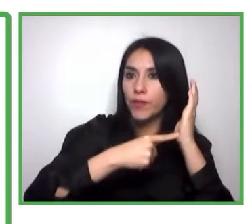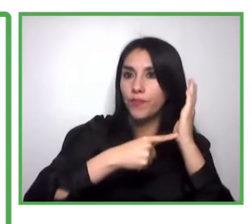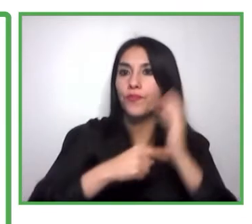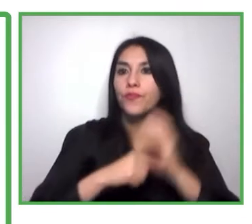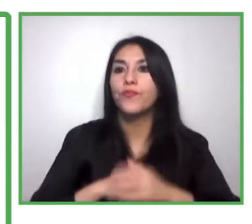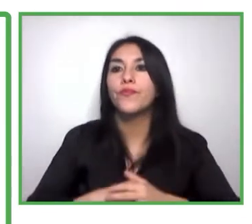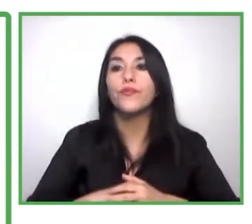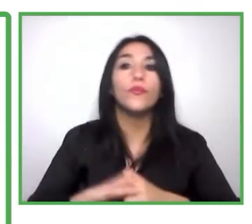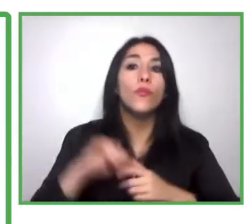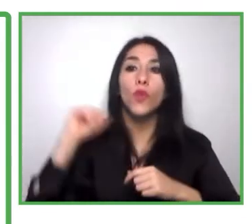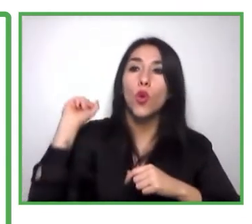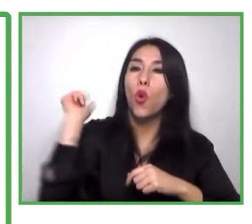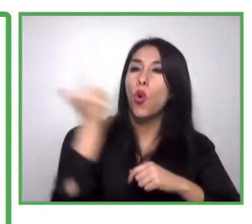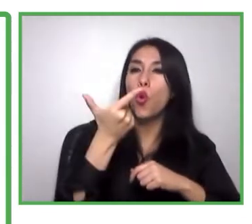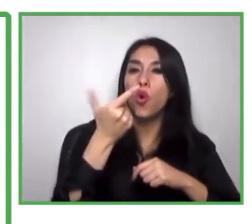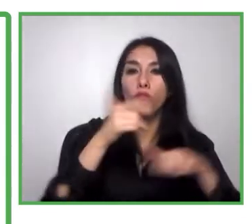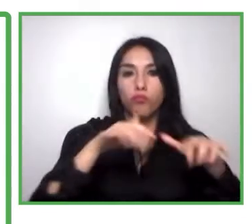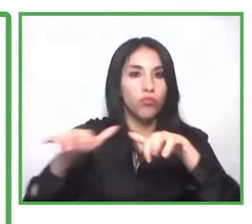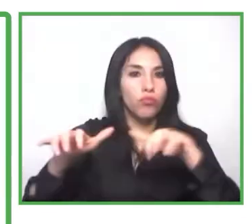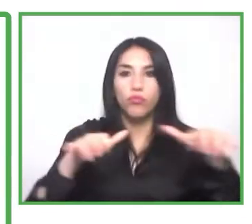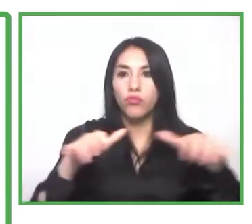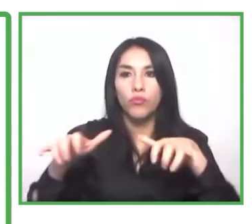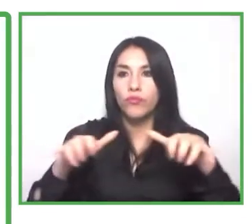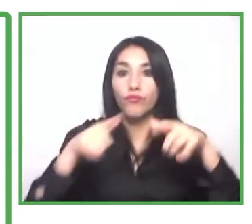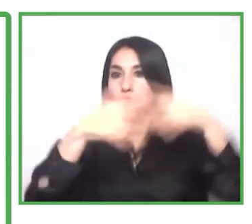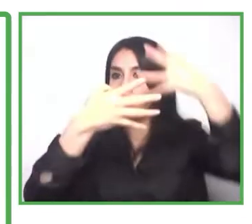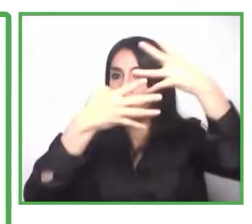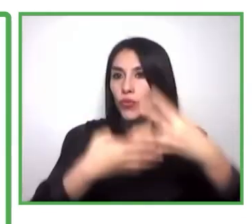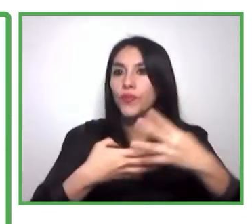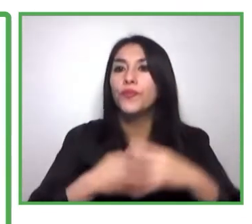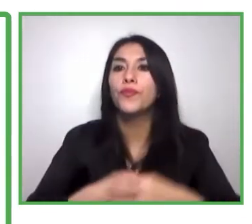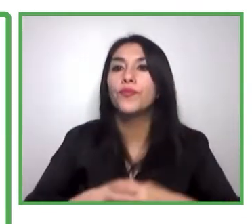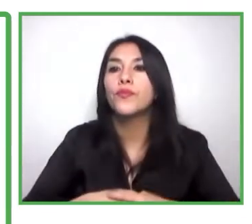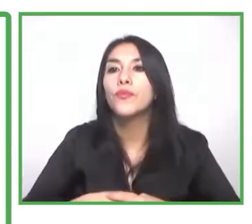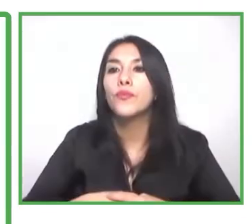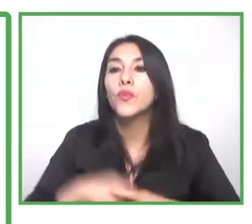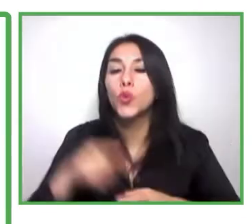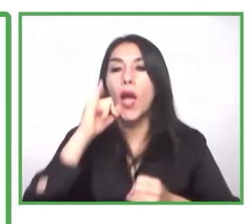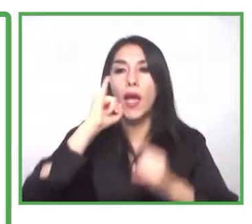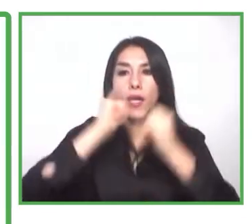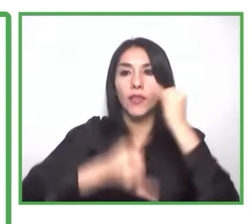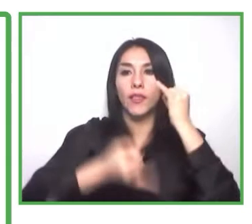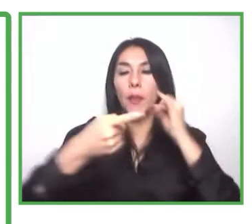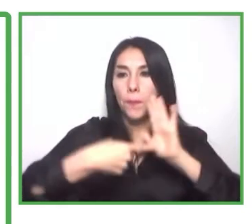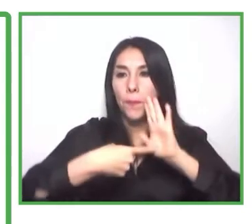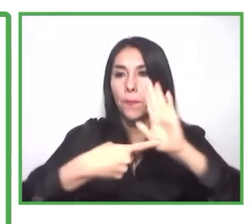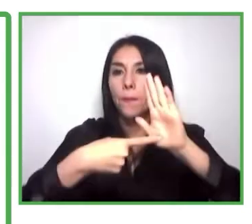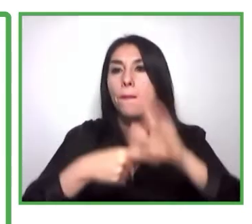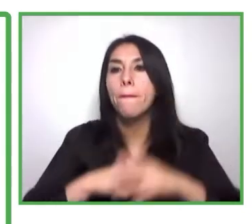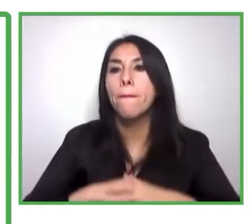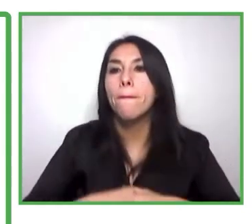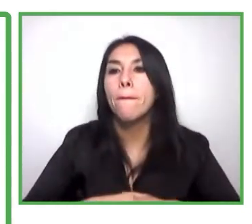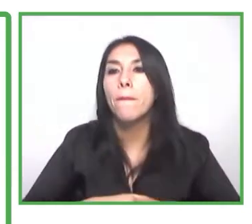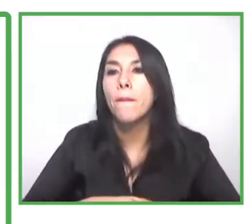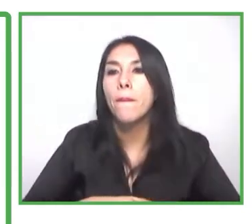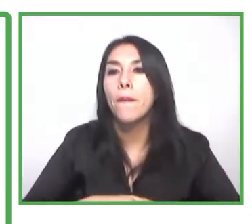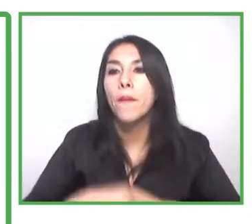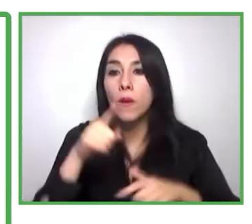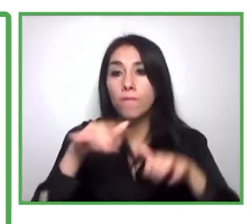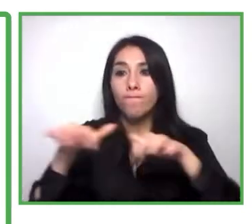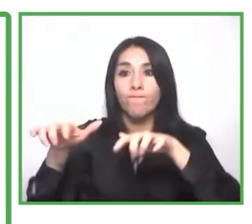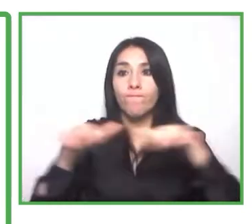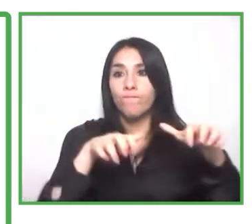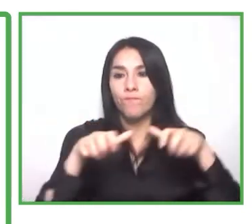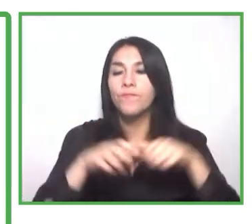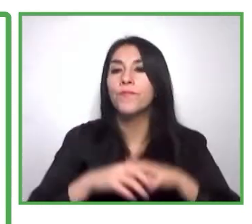exclusivas. Y por último, presentarles un portal que se va a desplegar de Expo Inclusión y que va a